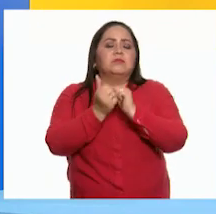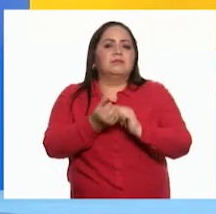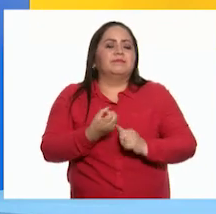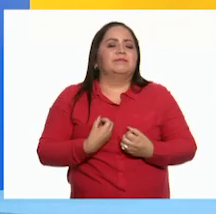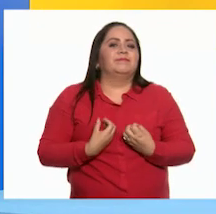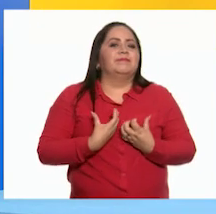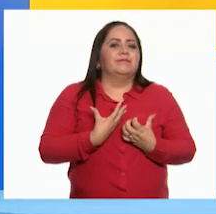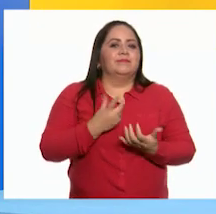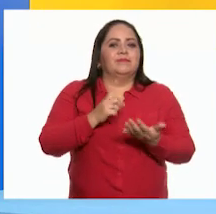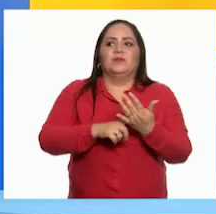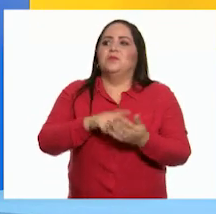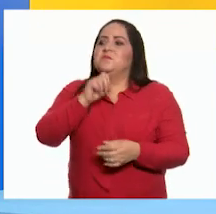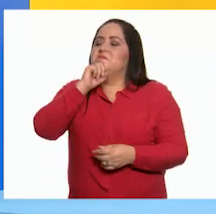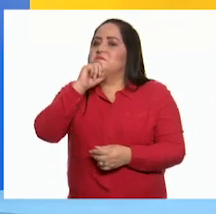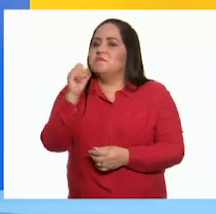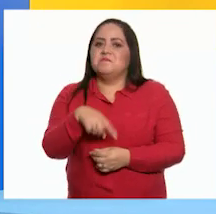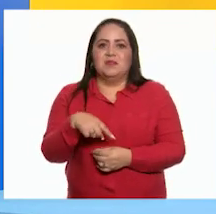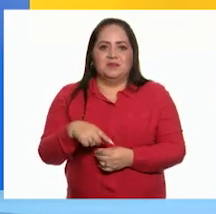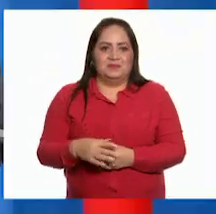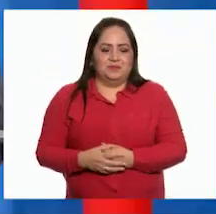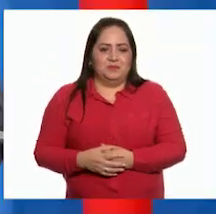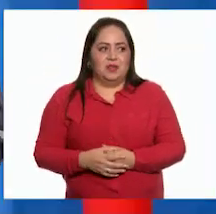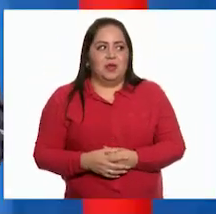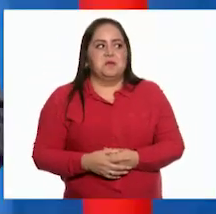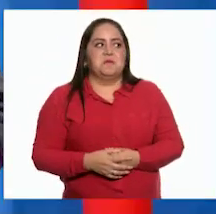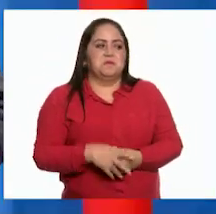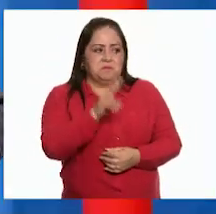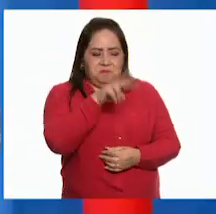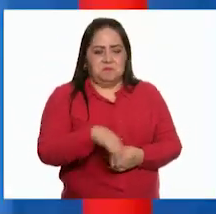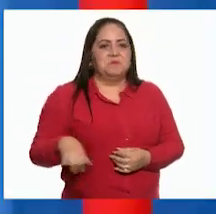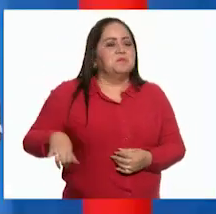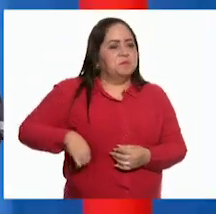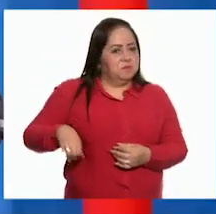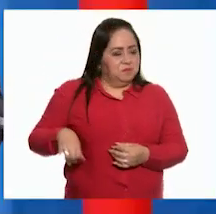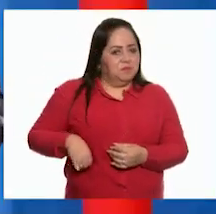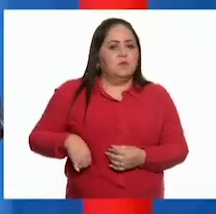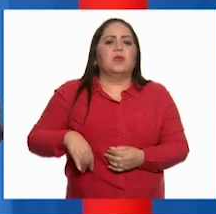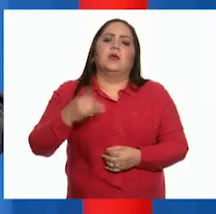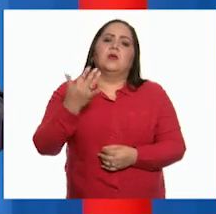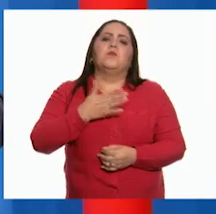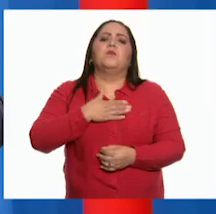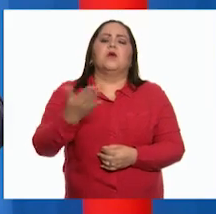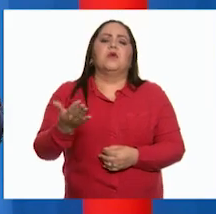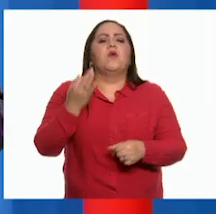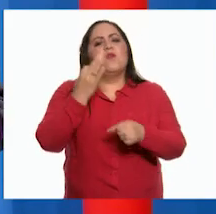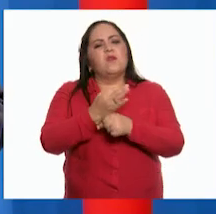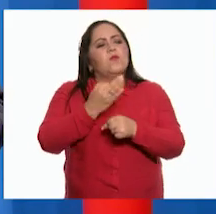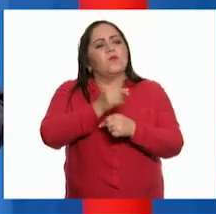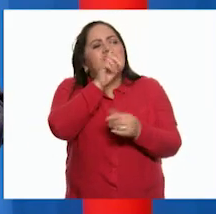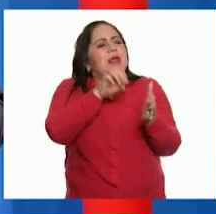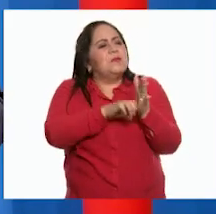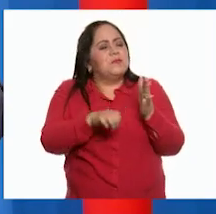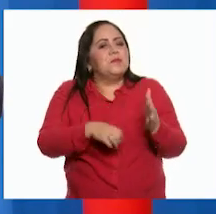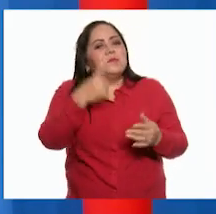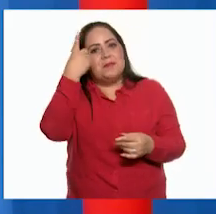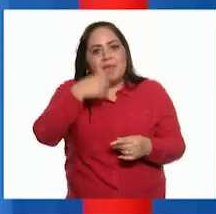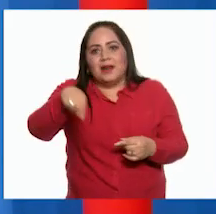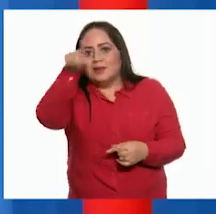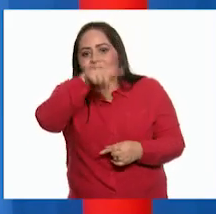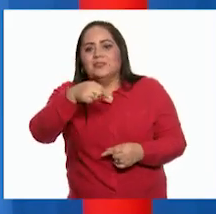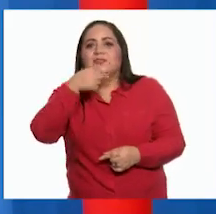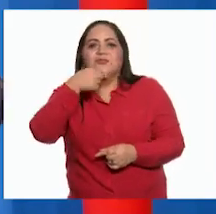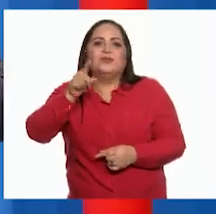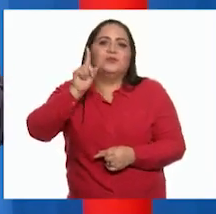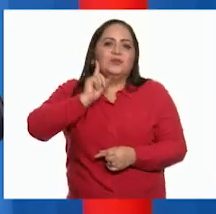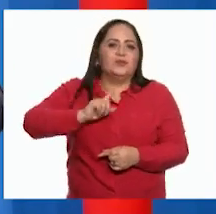emociones hacia una misma situación. ¡Guau! ¡Qué interesante, maestra Gaby! Y, bueno, ¿qué tal si nos das un ejemplo, para que las niñas,